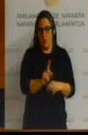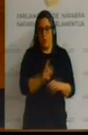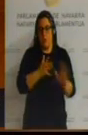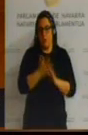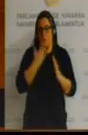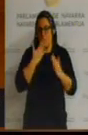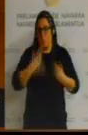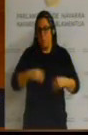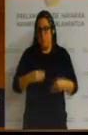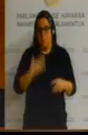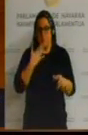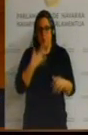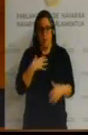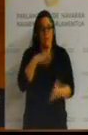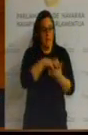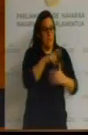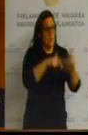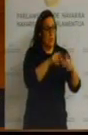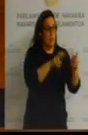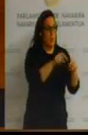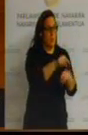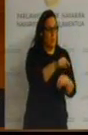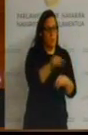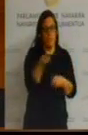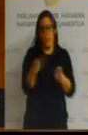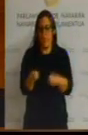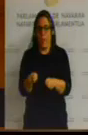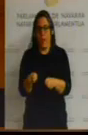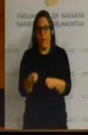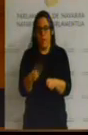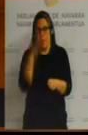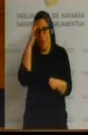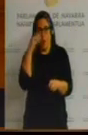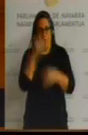hacer un nuevo pabellón si tienes que cerrar el que tienes. Para eso no lo haces. Lógico.